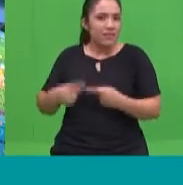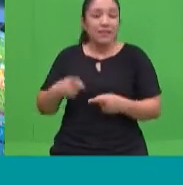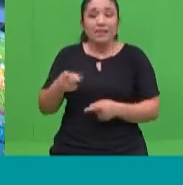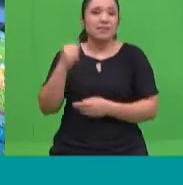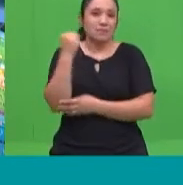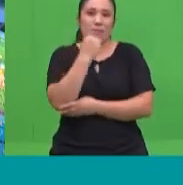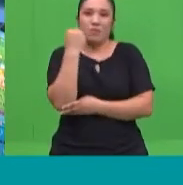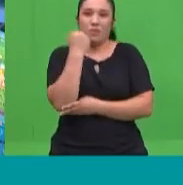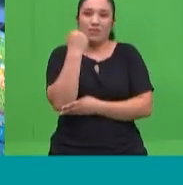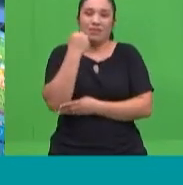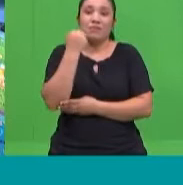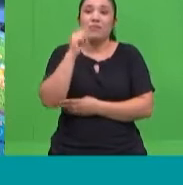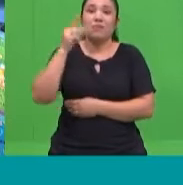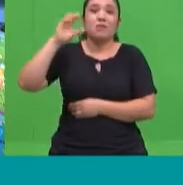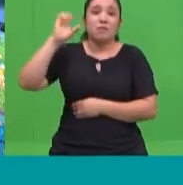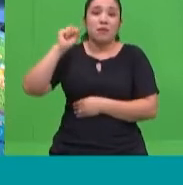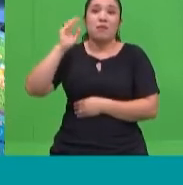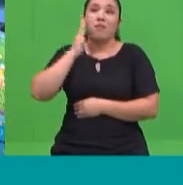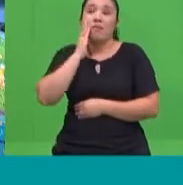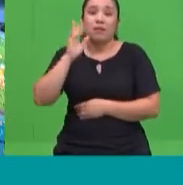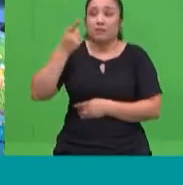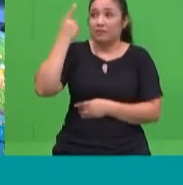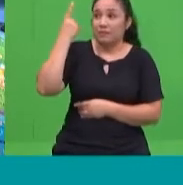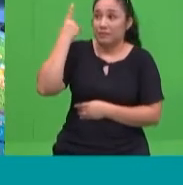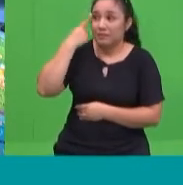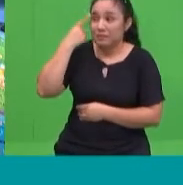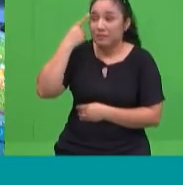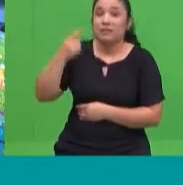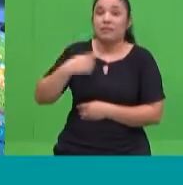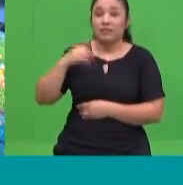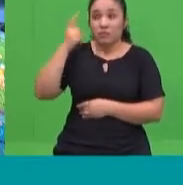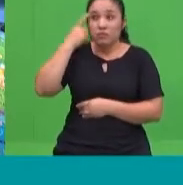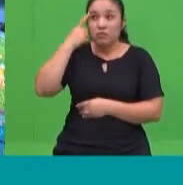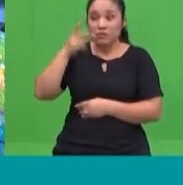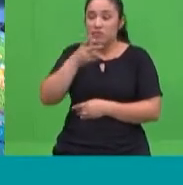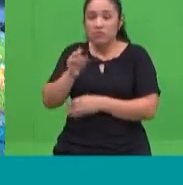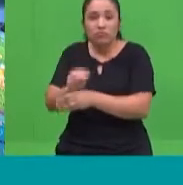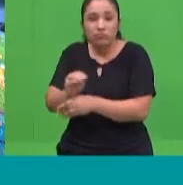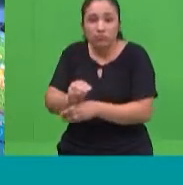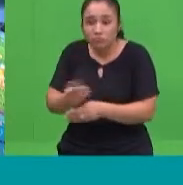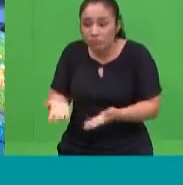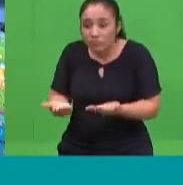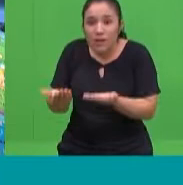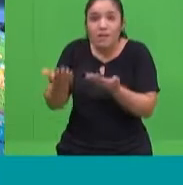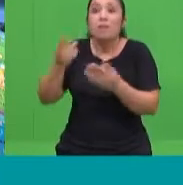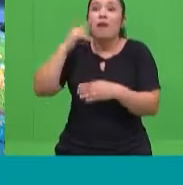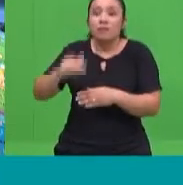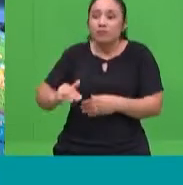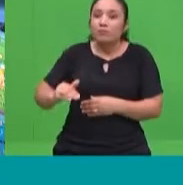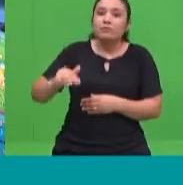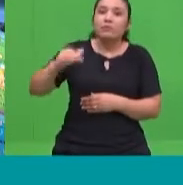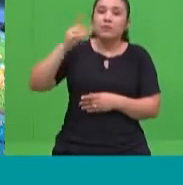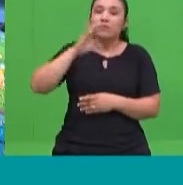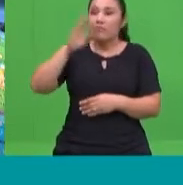los padres seamos conscientes de orientar a los hijos en que la información que ven en las redes